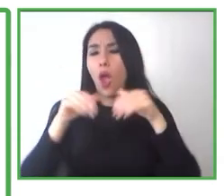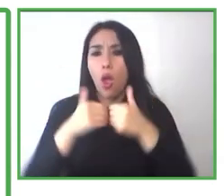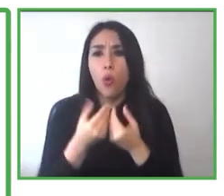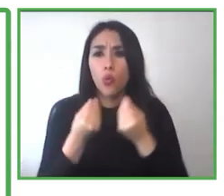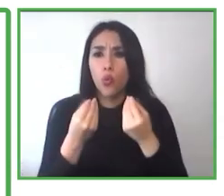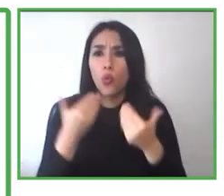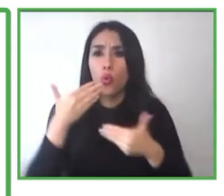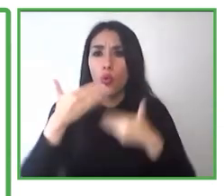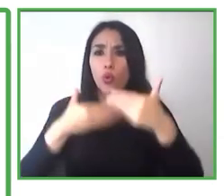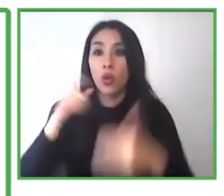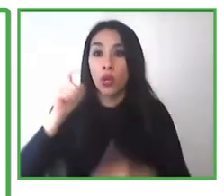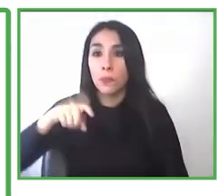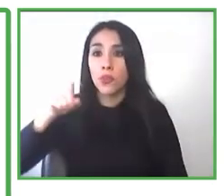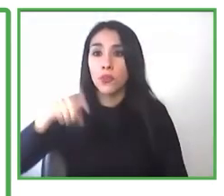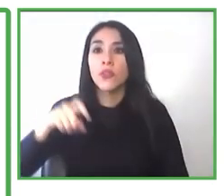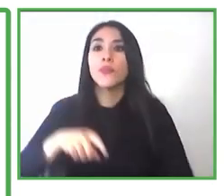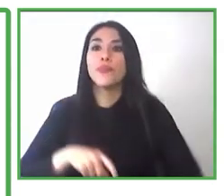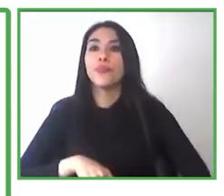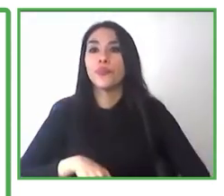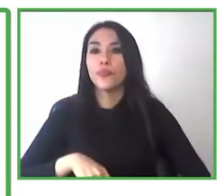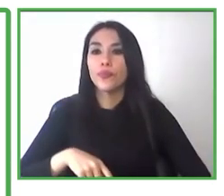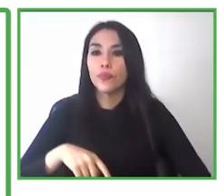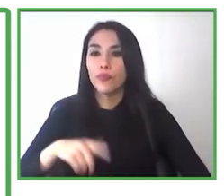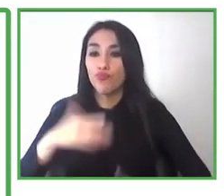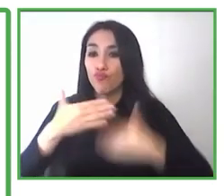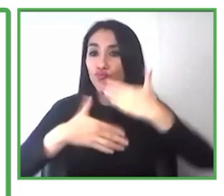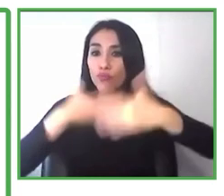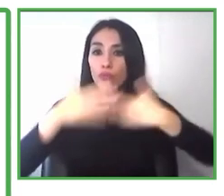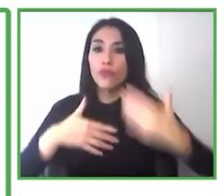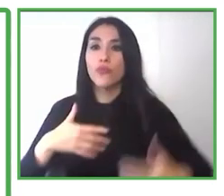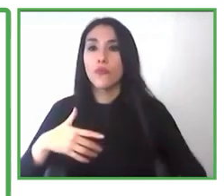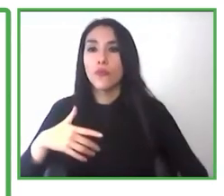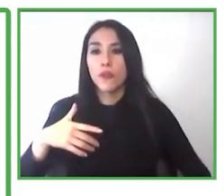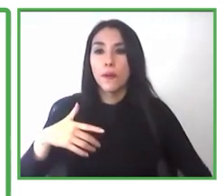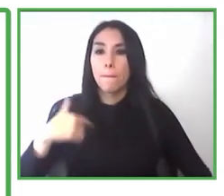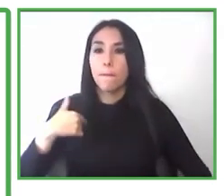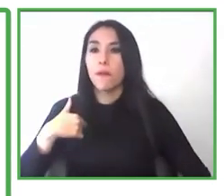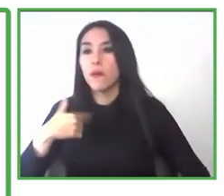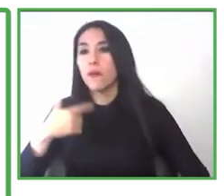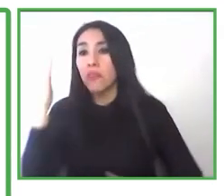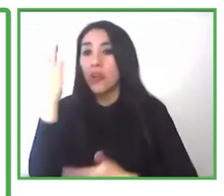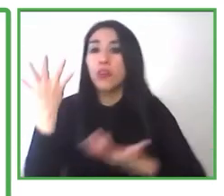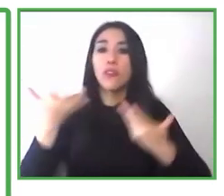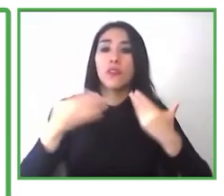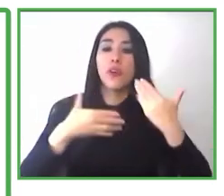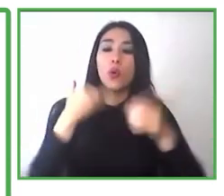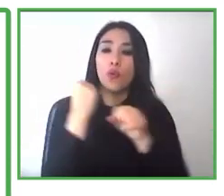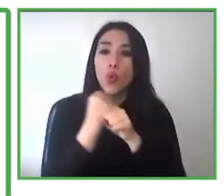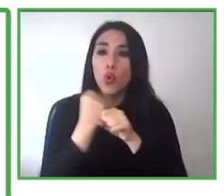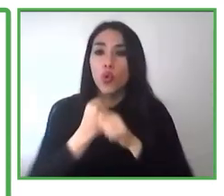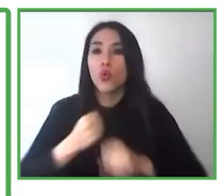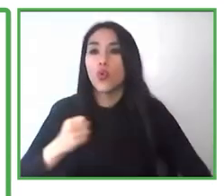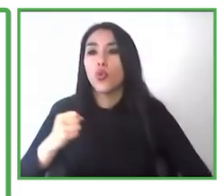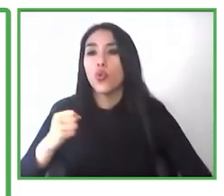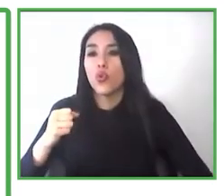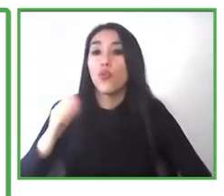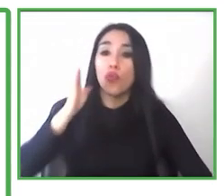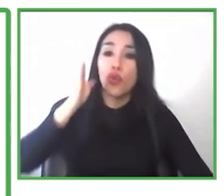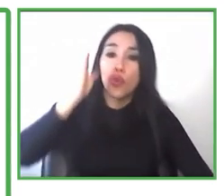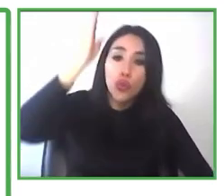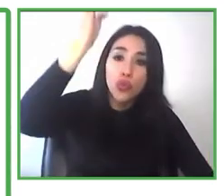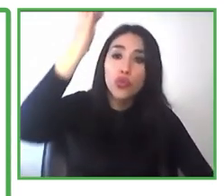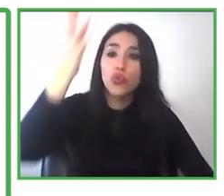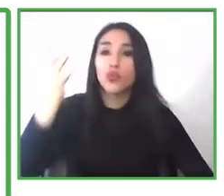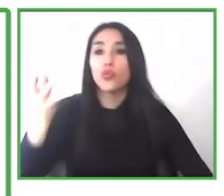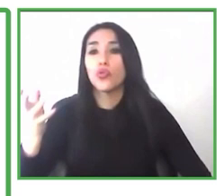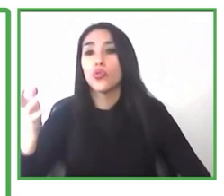asesoría a través de alguna charla, al equipo de trabajo, a la futura jifatura, pero para poder concretar esta colocación, esta